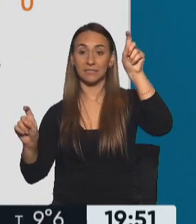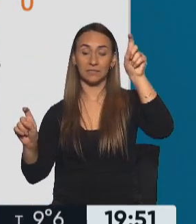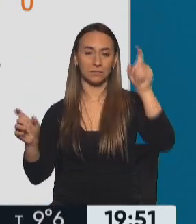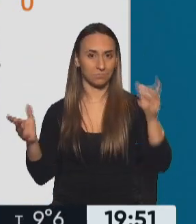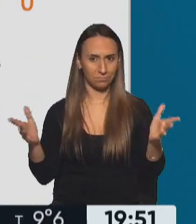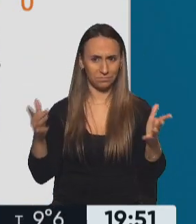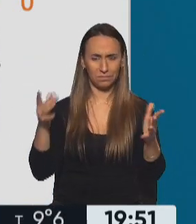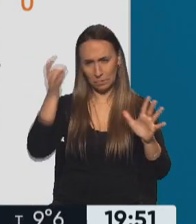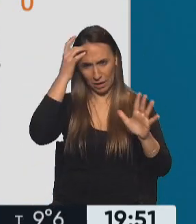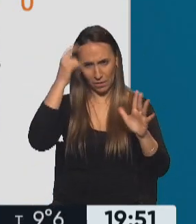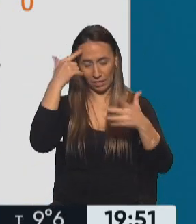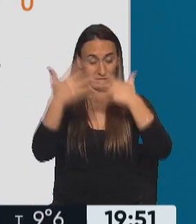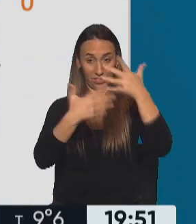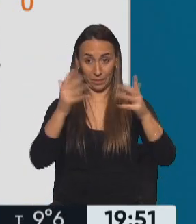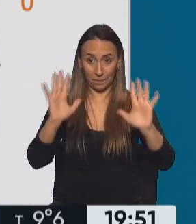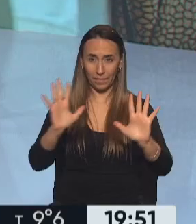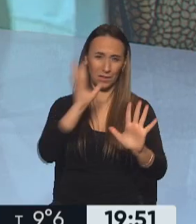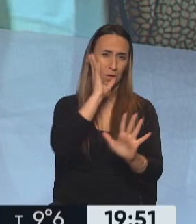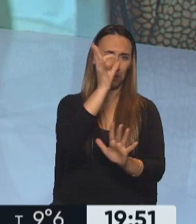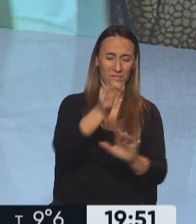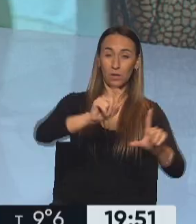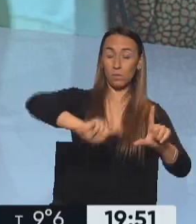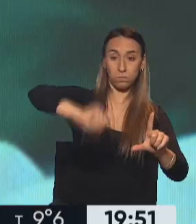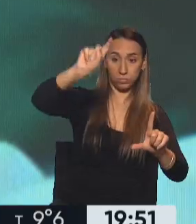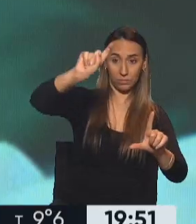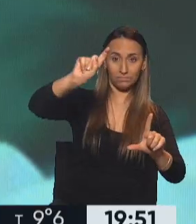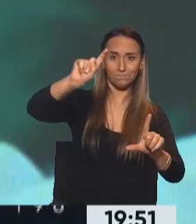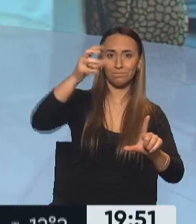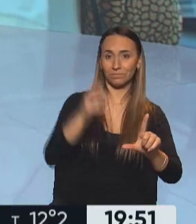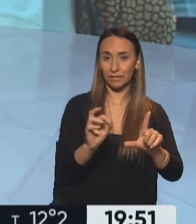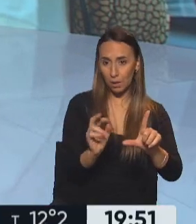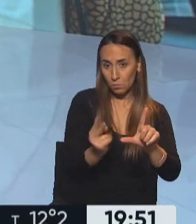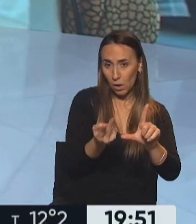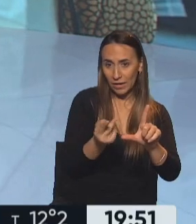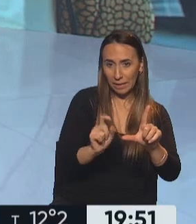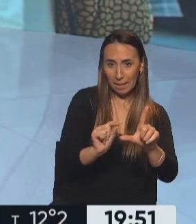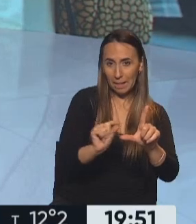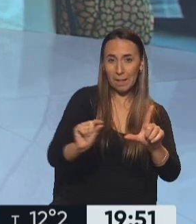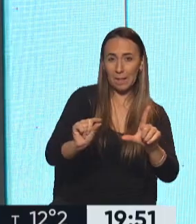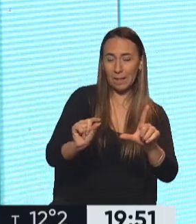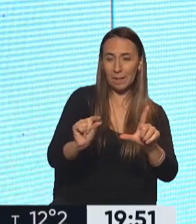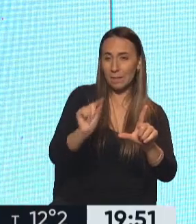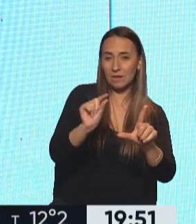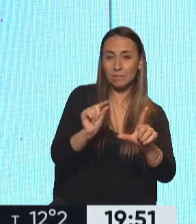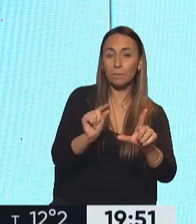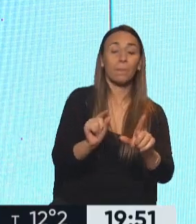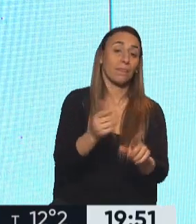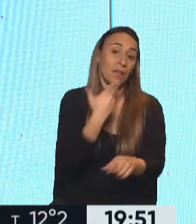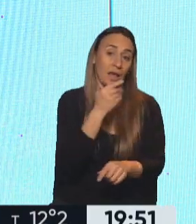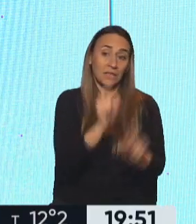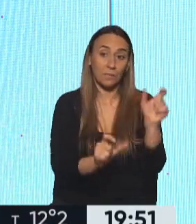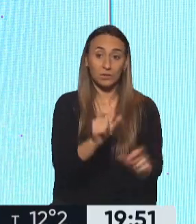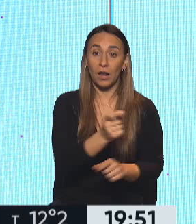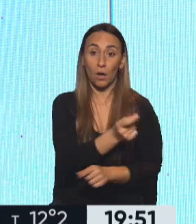es que... Perdón, estoy confundiendo. Se nota la considerable suba. Lo que iba a decir es la letalidad. La letalidad, olvídese. Sí, gente vacunada,